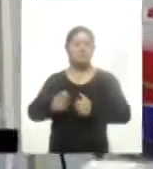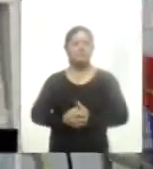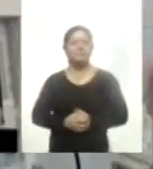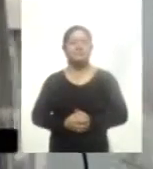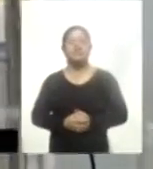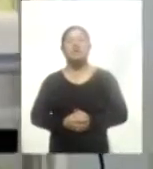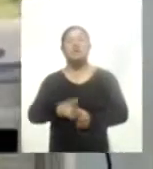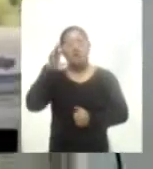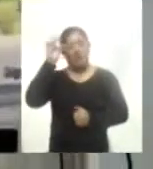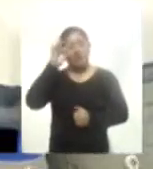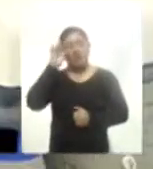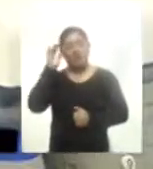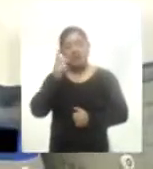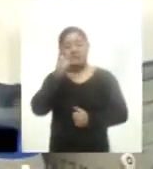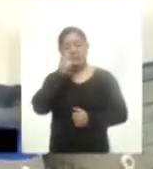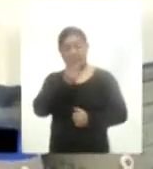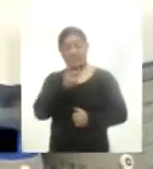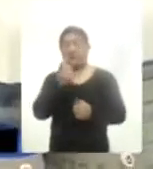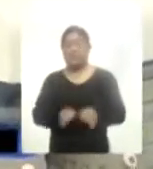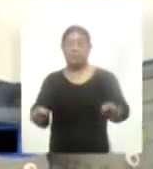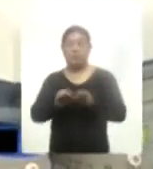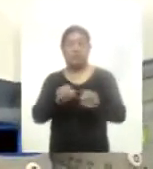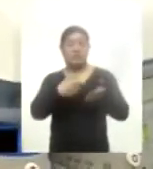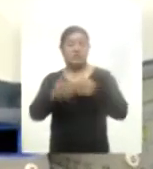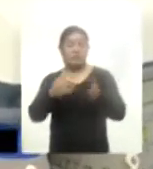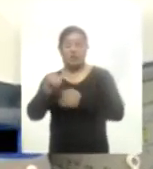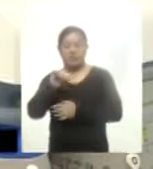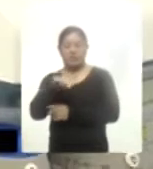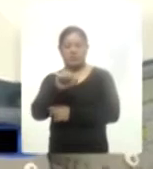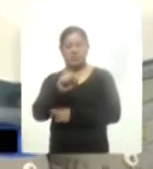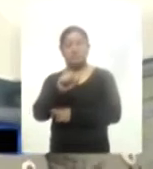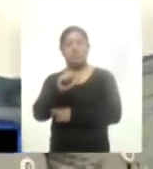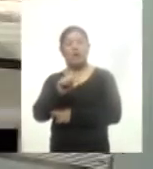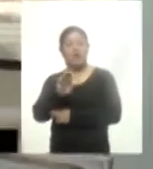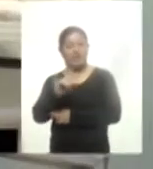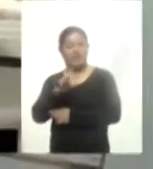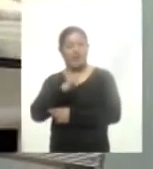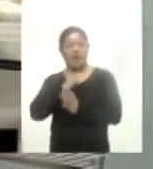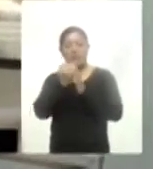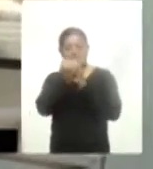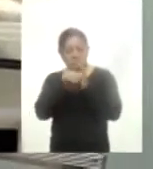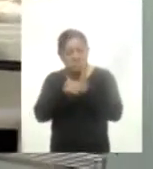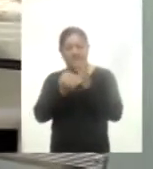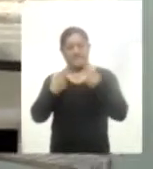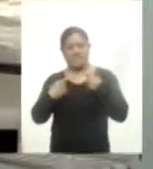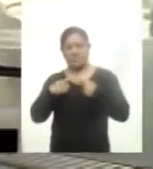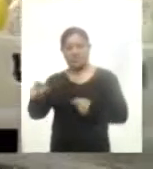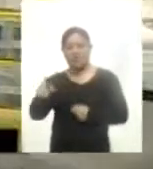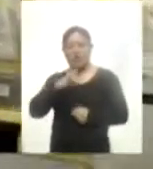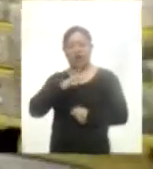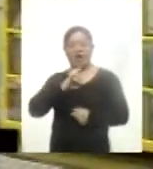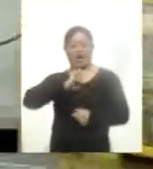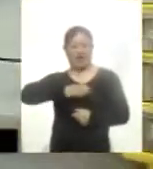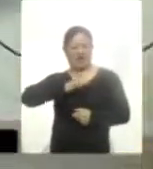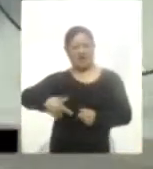subrayó la importancia del tratamiento que plantea este modelo nacional del Insabi ya que disminuirá el riesgo de que personas desarrollen cáncer de hígado